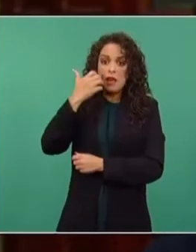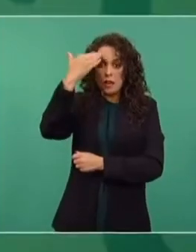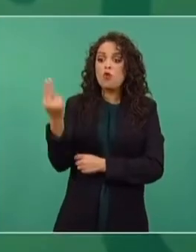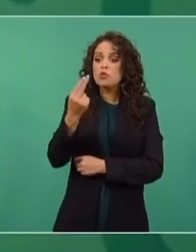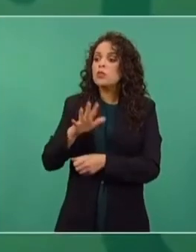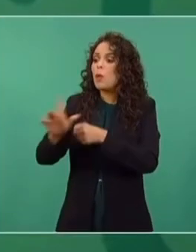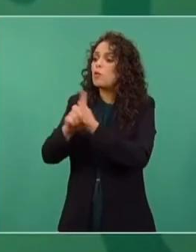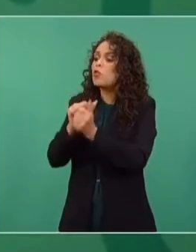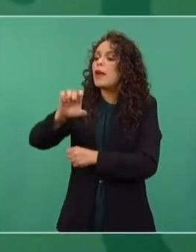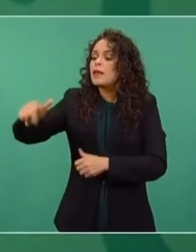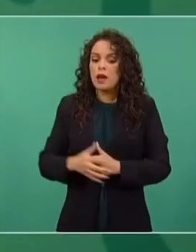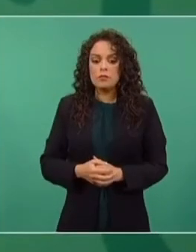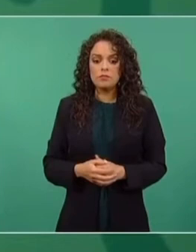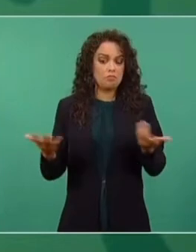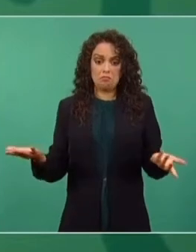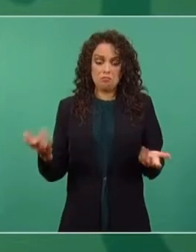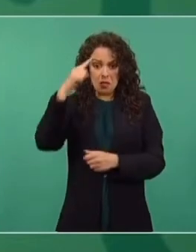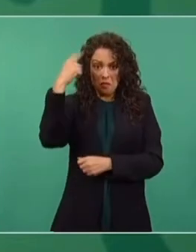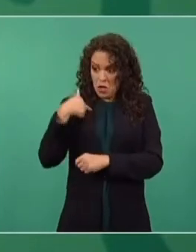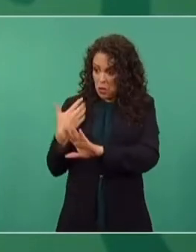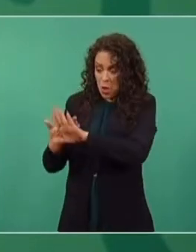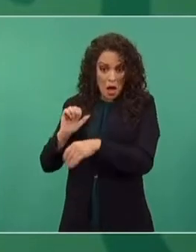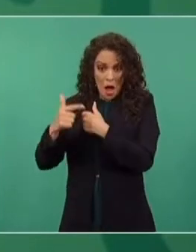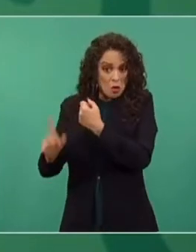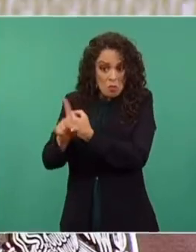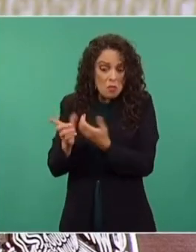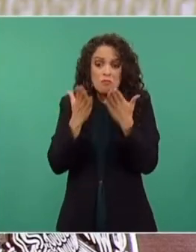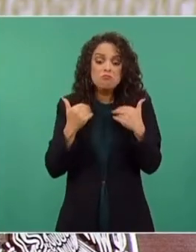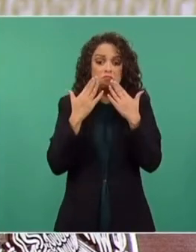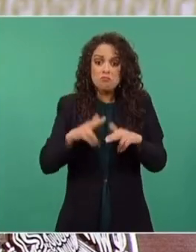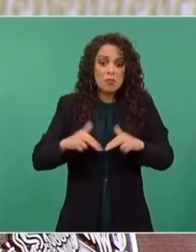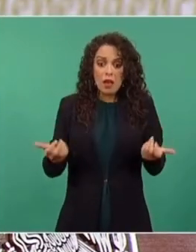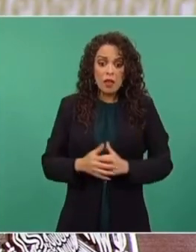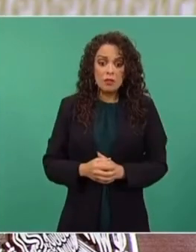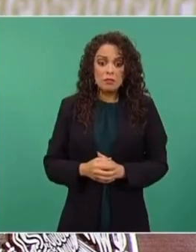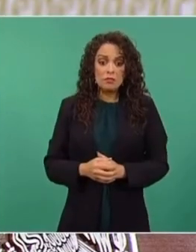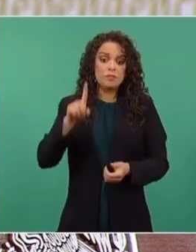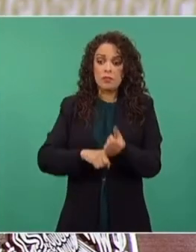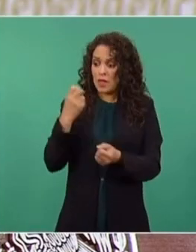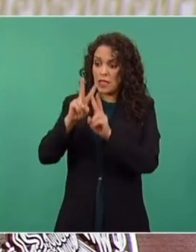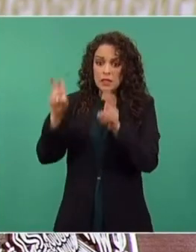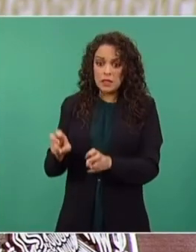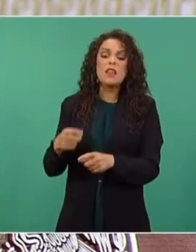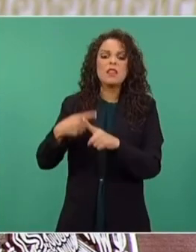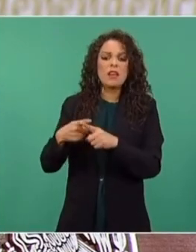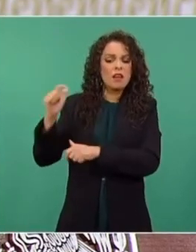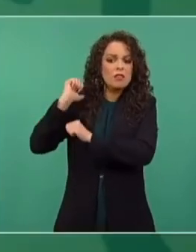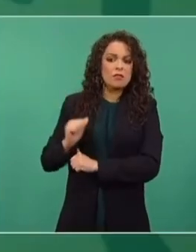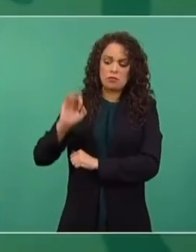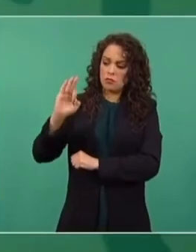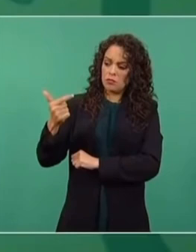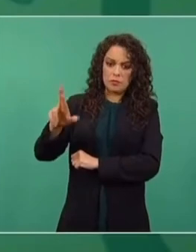con ella. Gracias. Pues es sencillo, no tengo nada en contra de ella y es un asunto que atiende la Fiscalía General de la República.